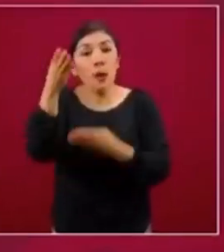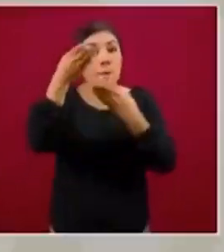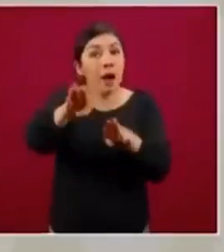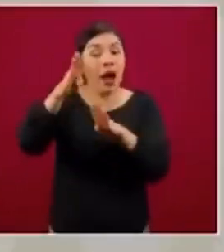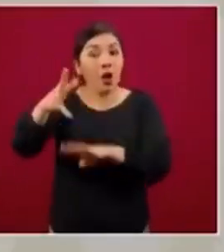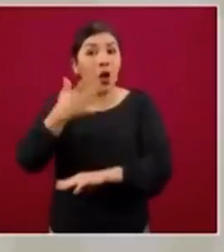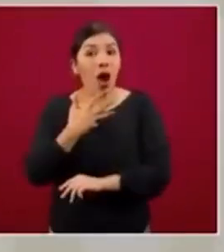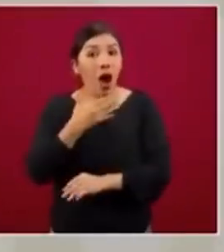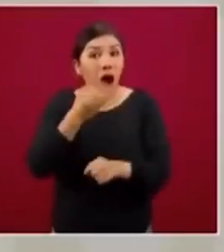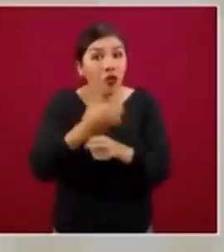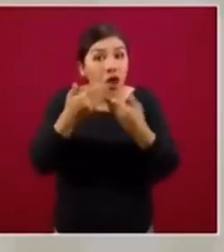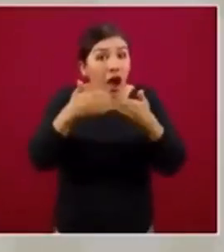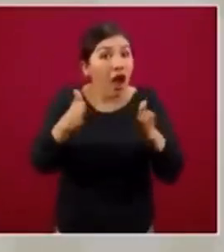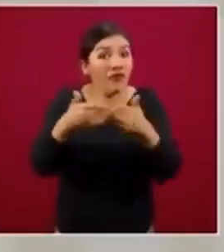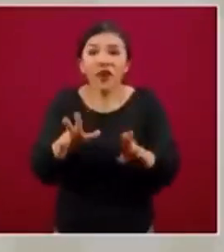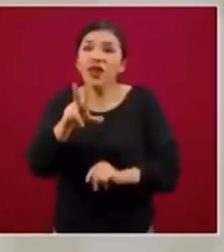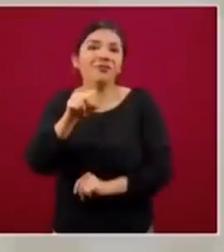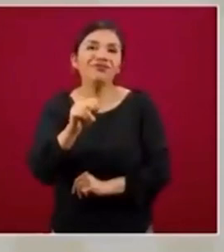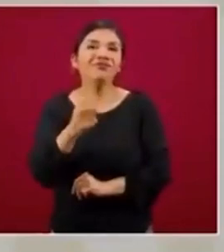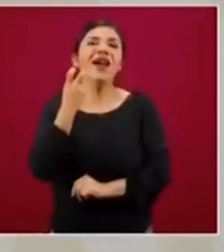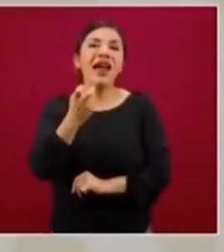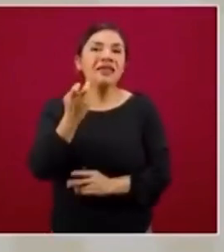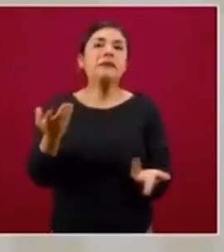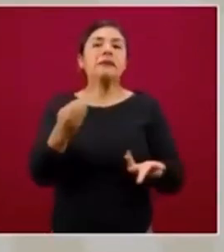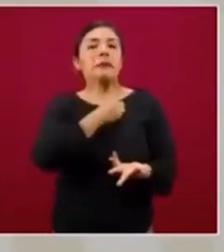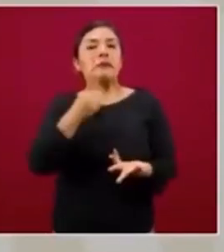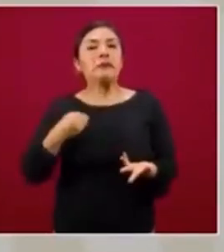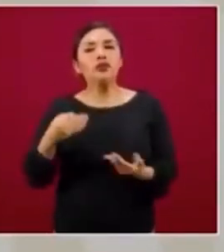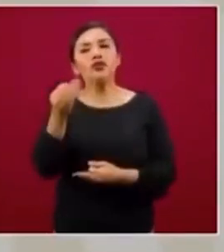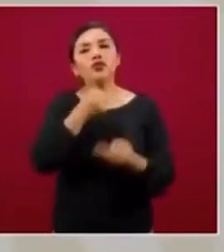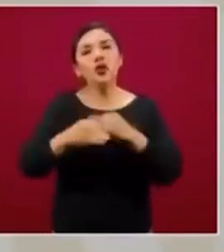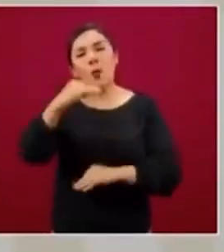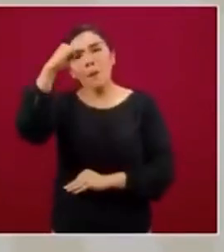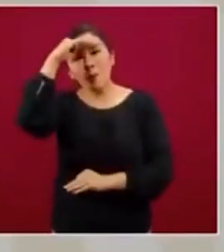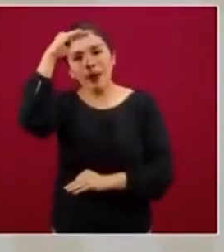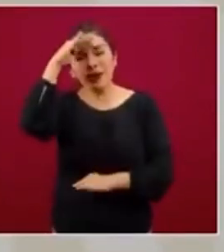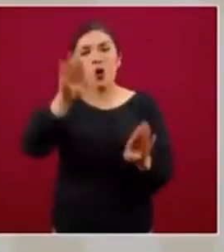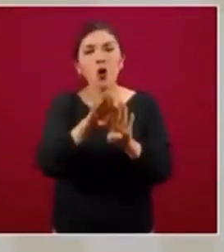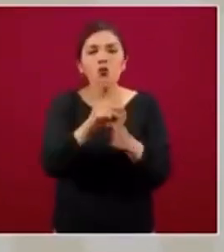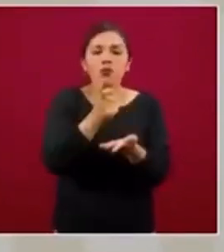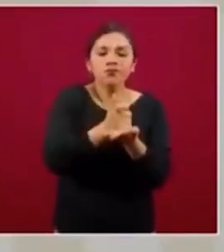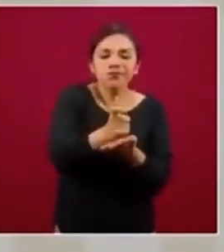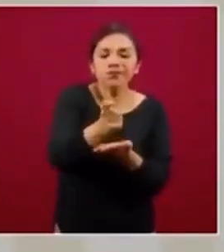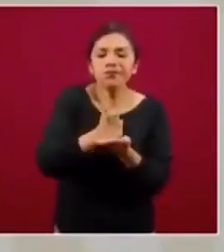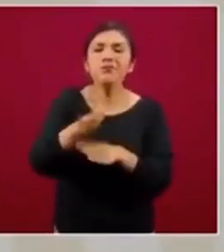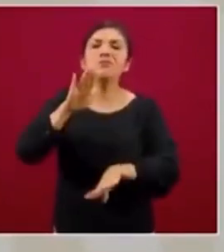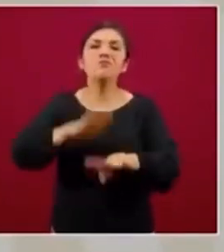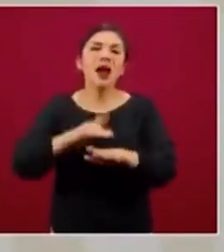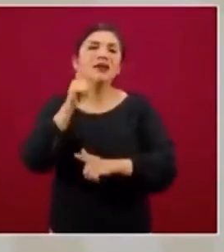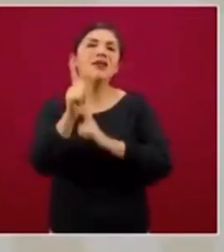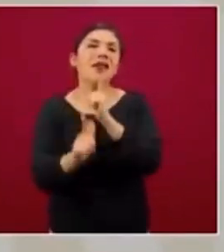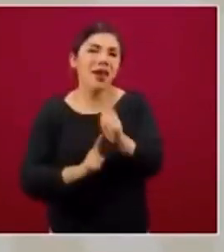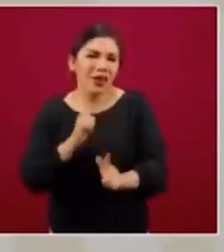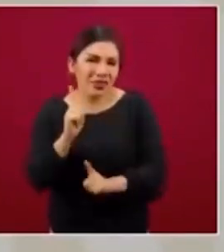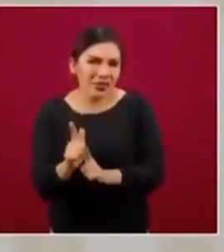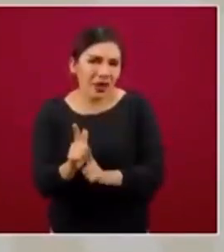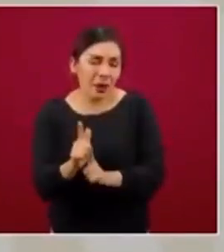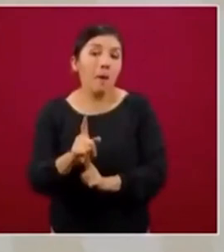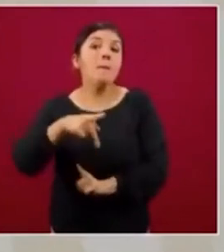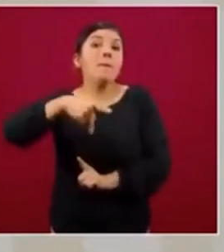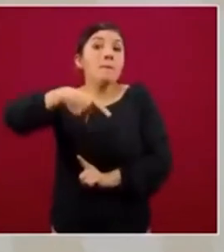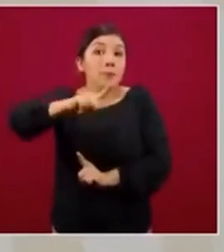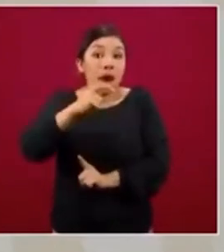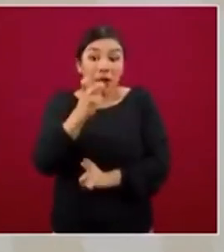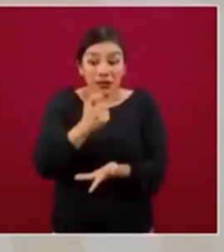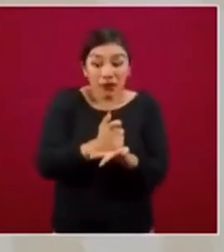bancarias, eso nos ha obligado a que tengamos nosotros entonces una dispersión más lenta que lo que nos hubiera gustado, pero